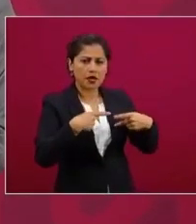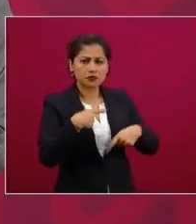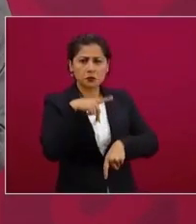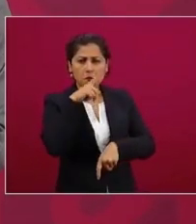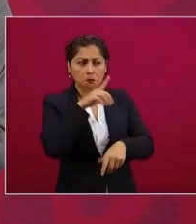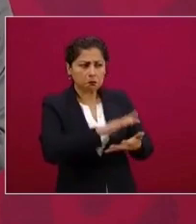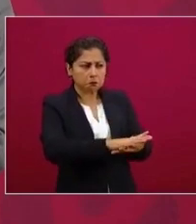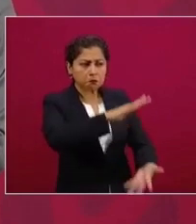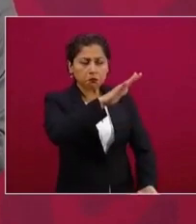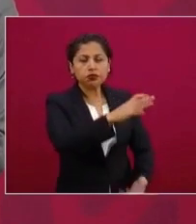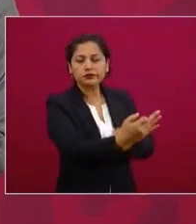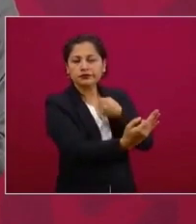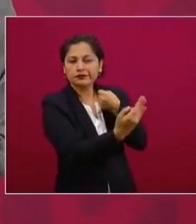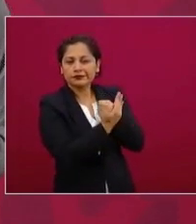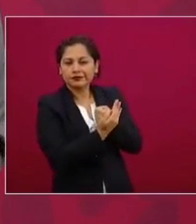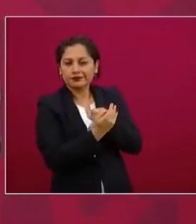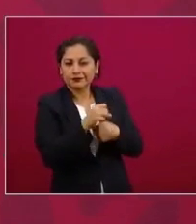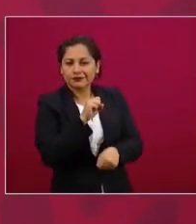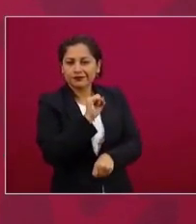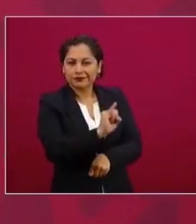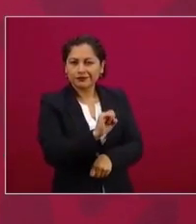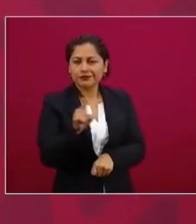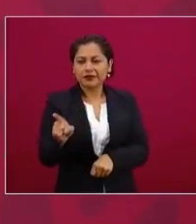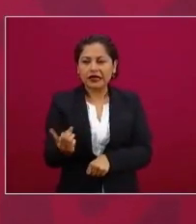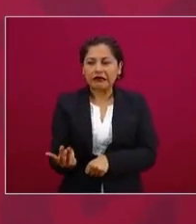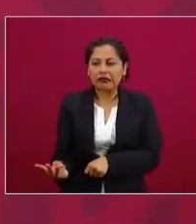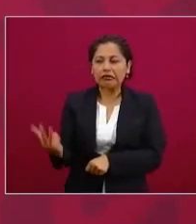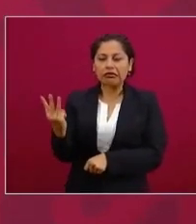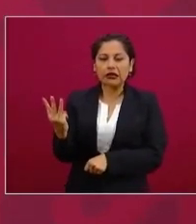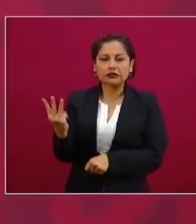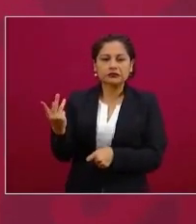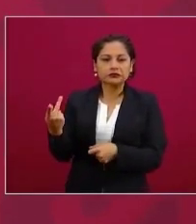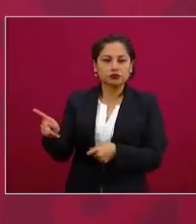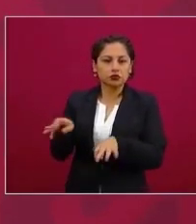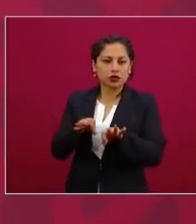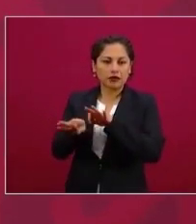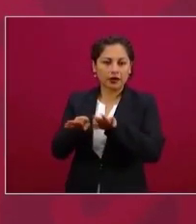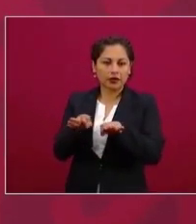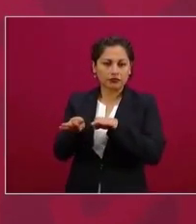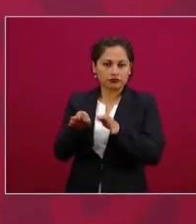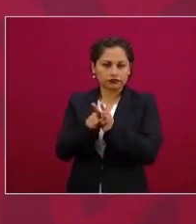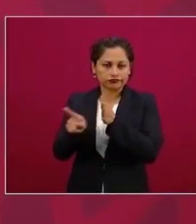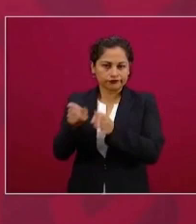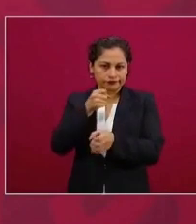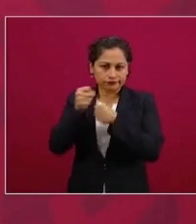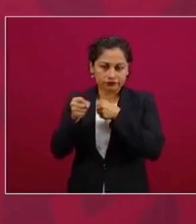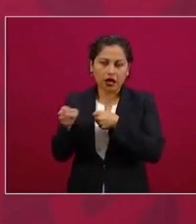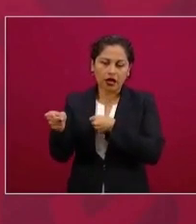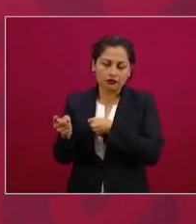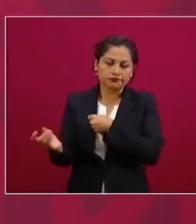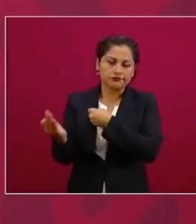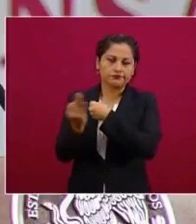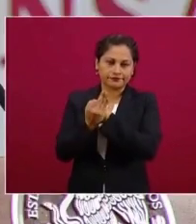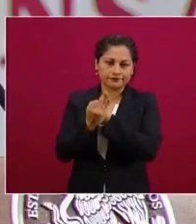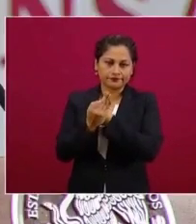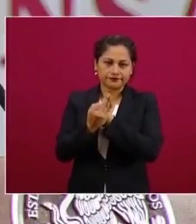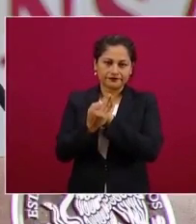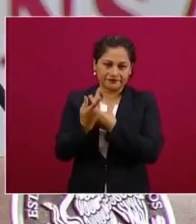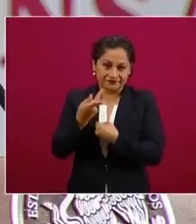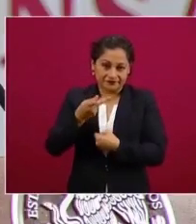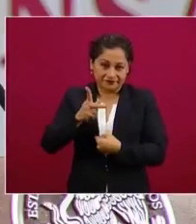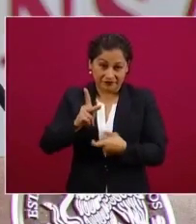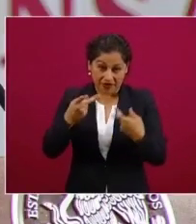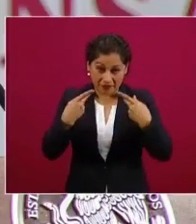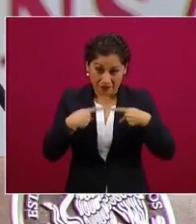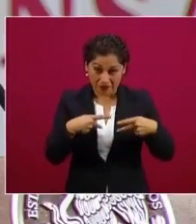últimamente, donde se haya convertido en una arena nacional de 90 a 120 minutos para estar